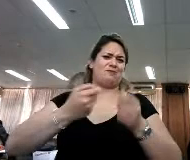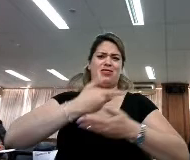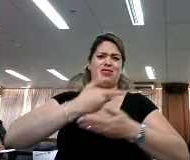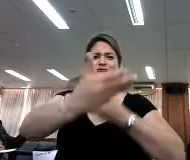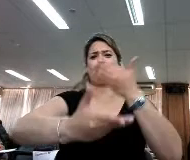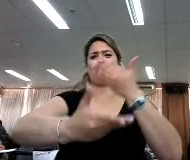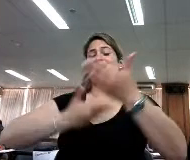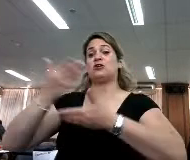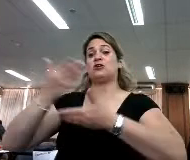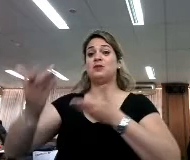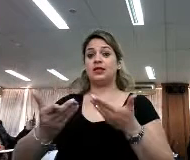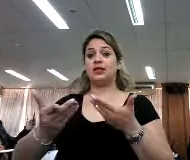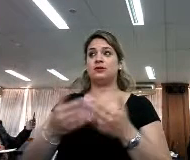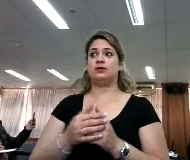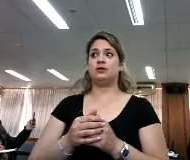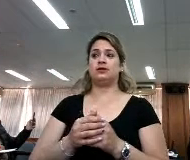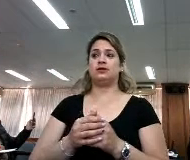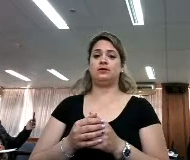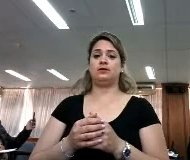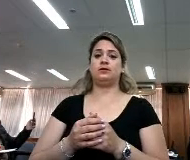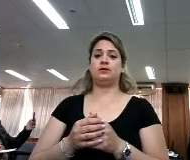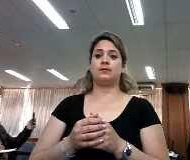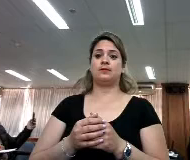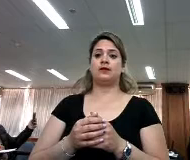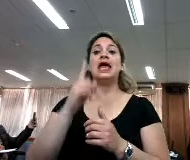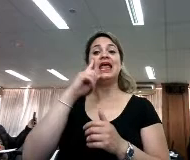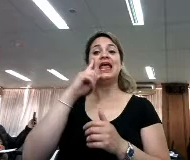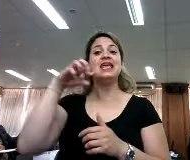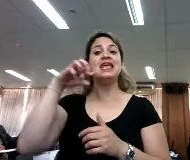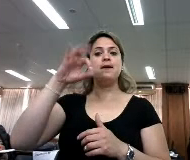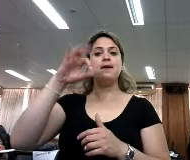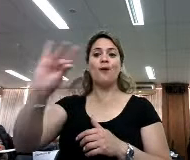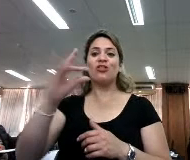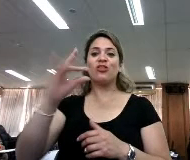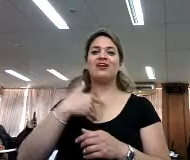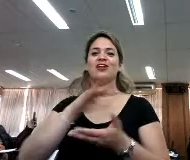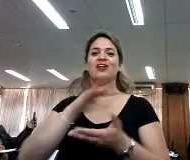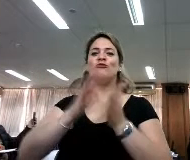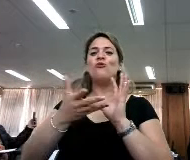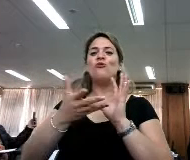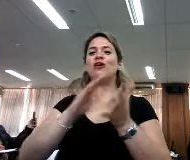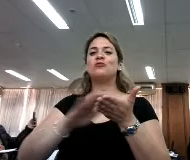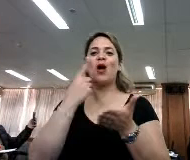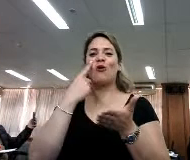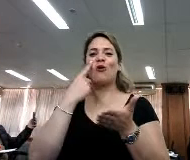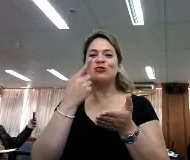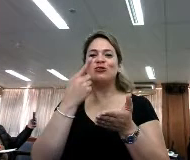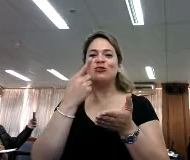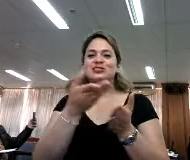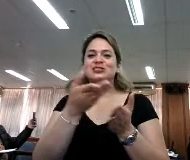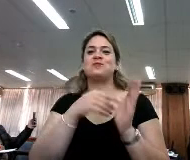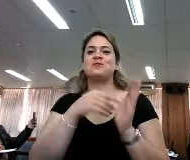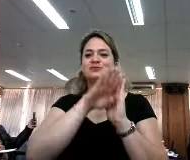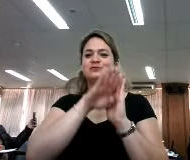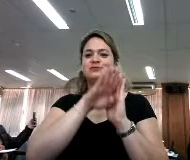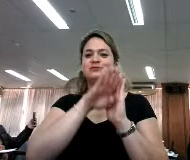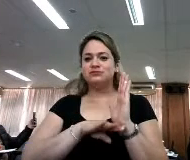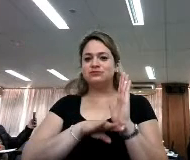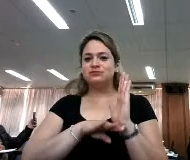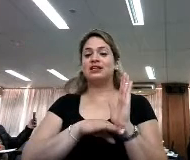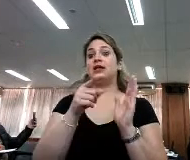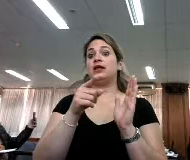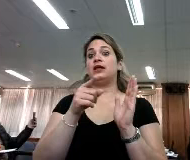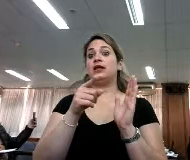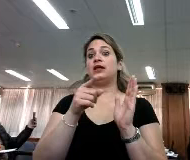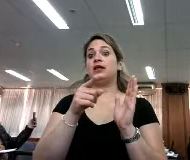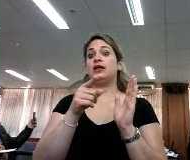llevaron a… sí, el hip-hop, el libro electrónico que todos conocemos, pero también ya estamos hablando de libros